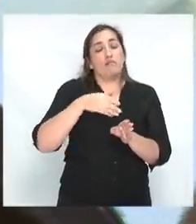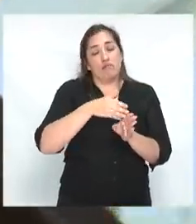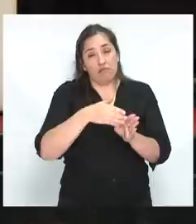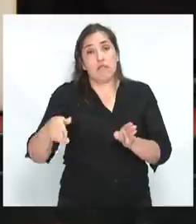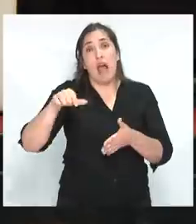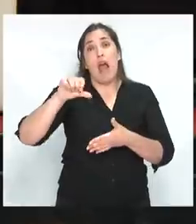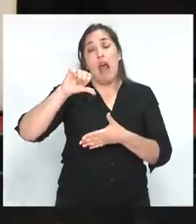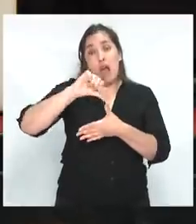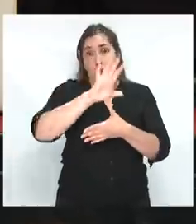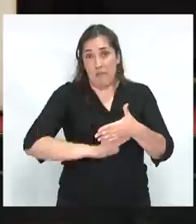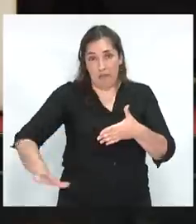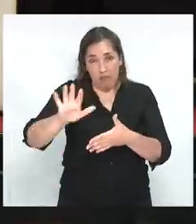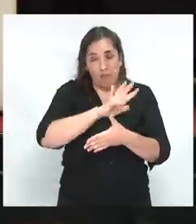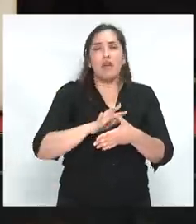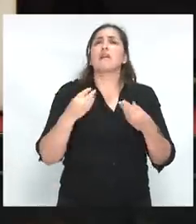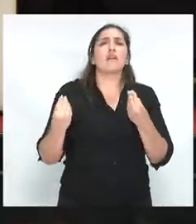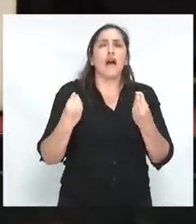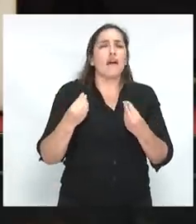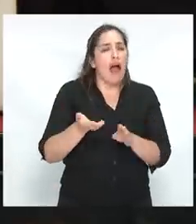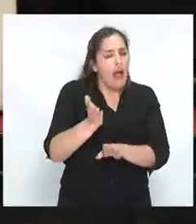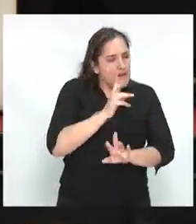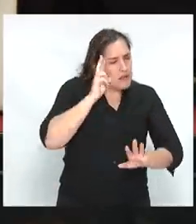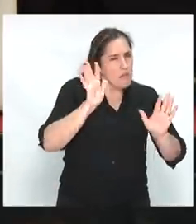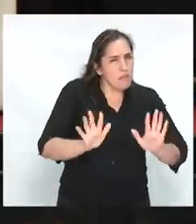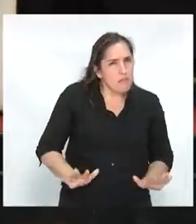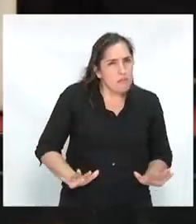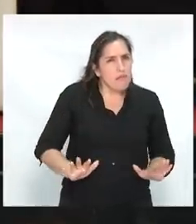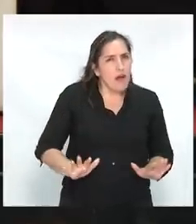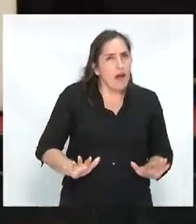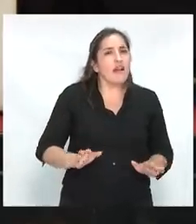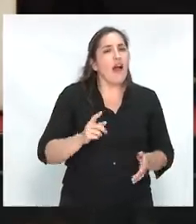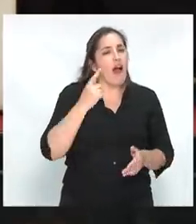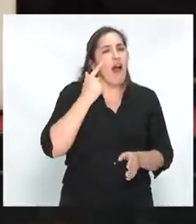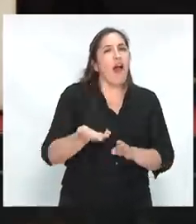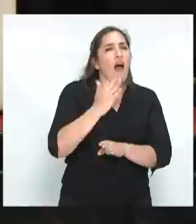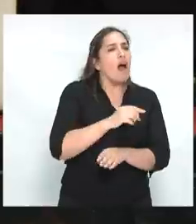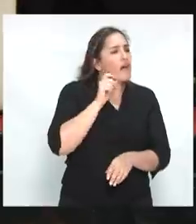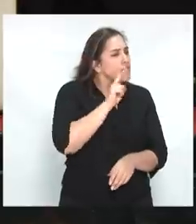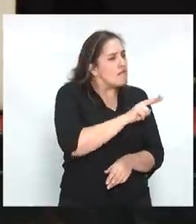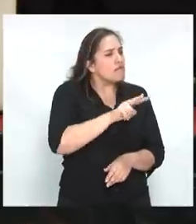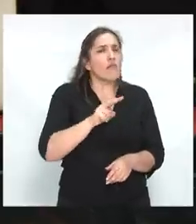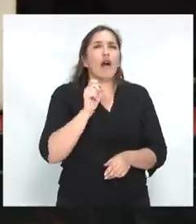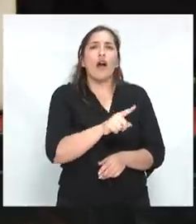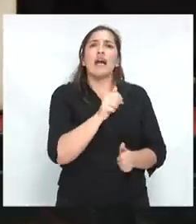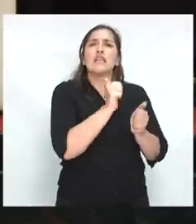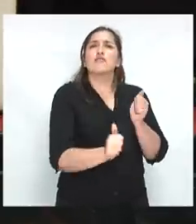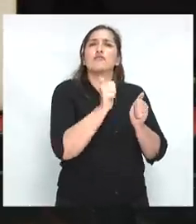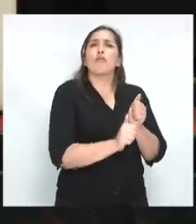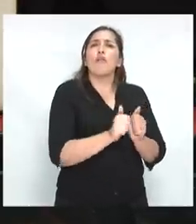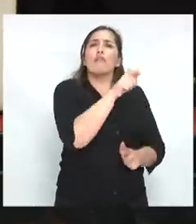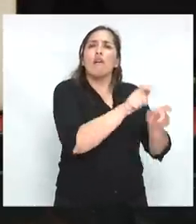en América Latina haber construido victorias culturales previas. Gramsci tenía razón.